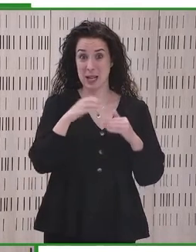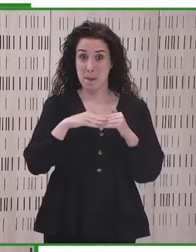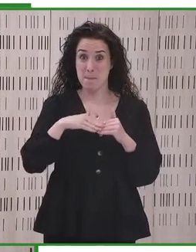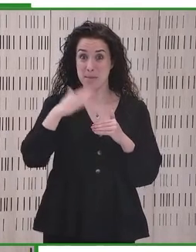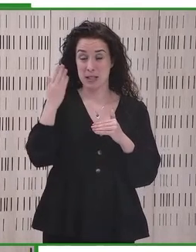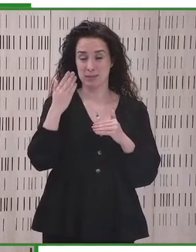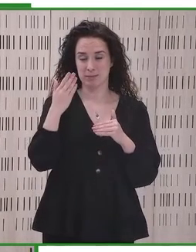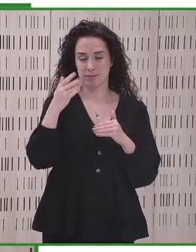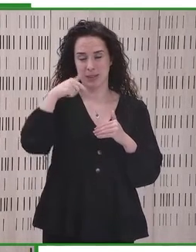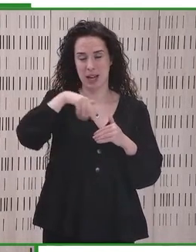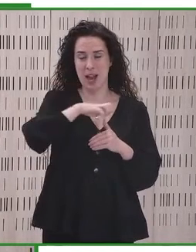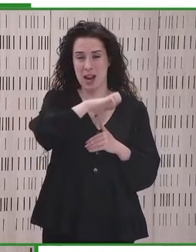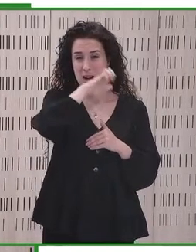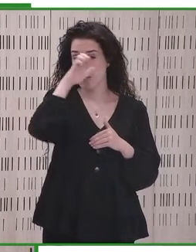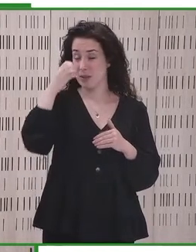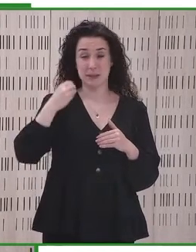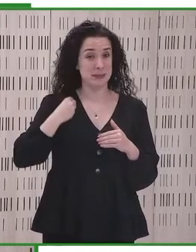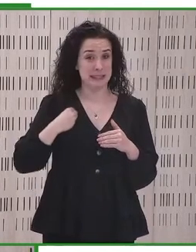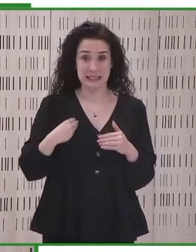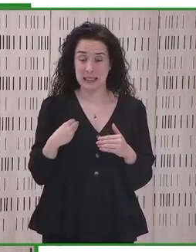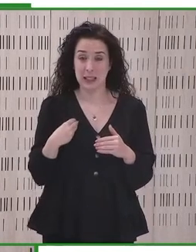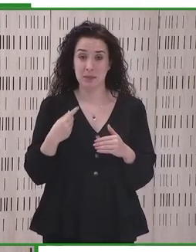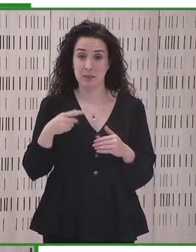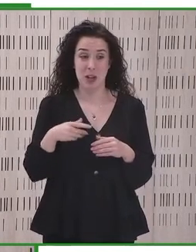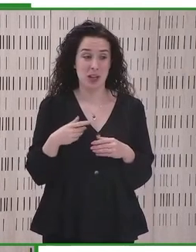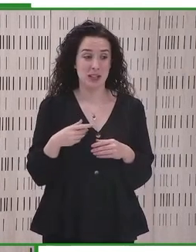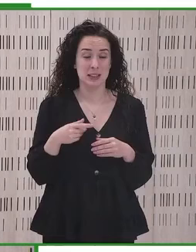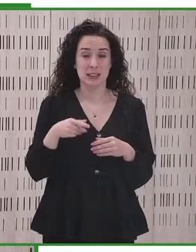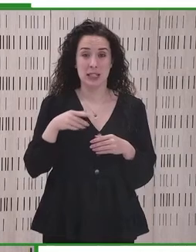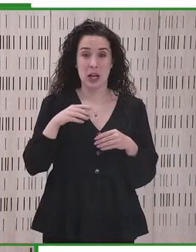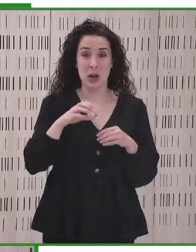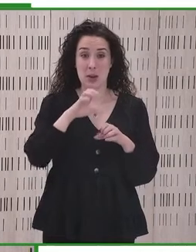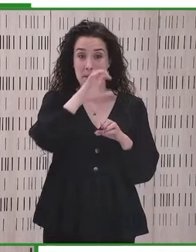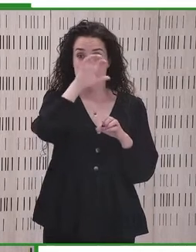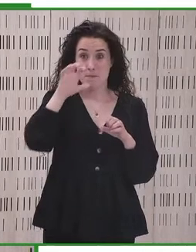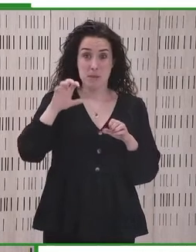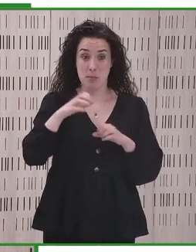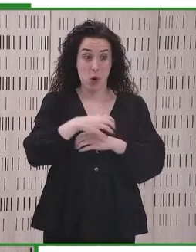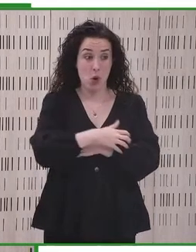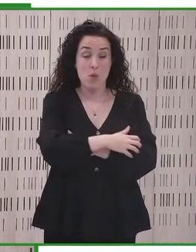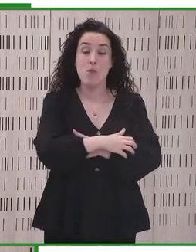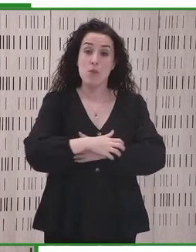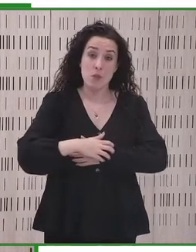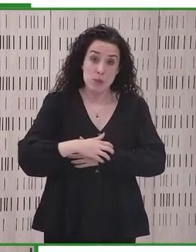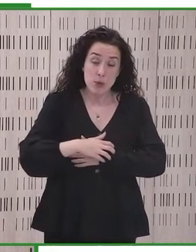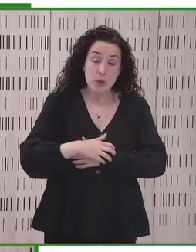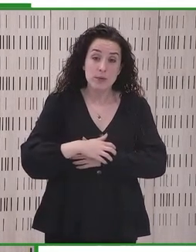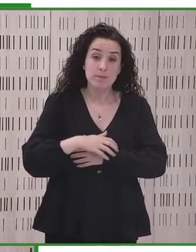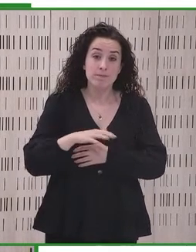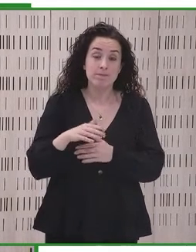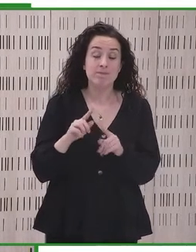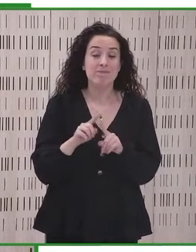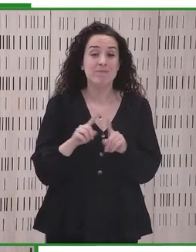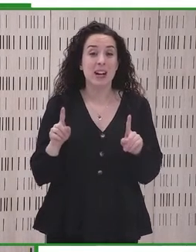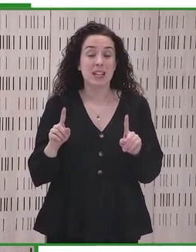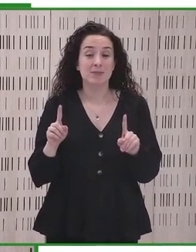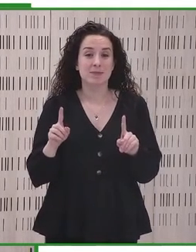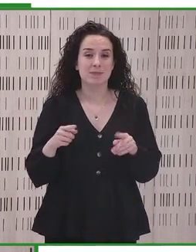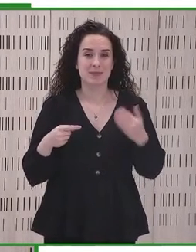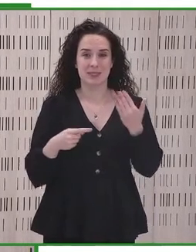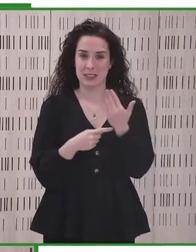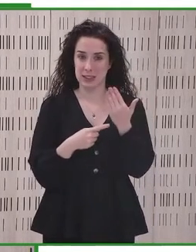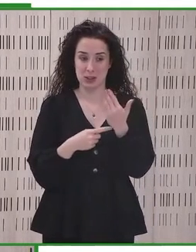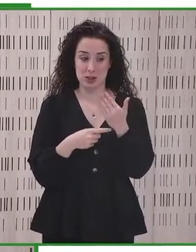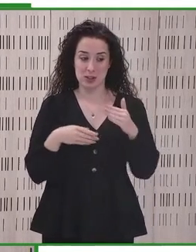Europea y que gran parte de esa población es pobre y además no tiene la posibilidad de acceder a la